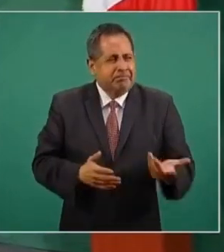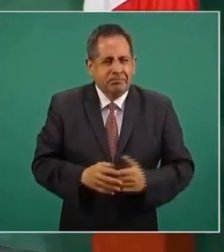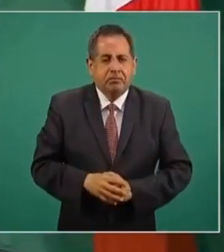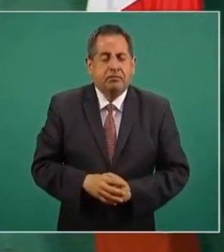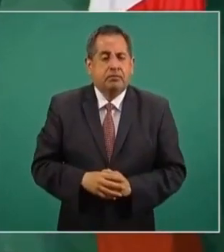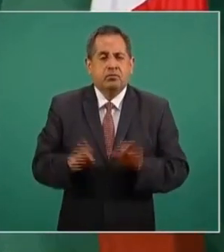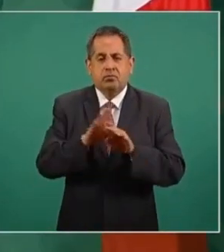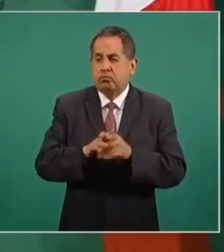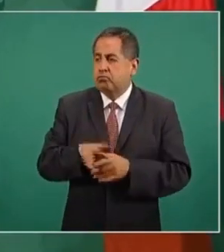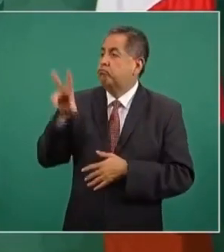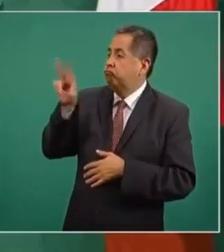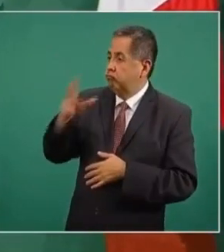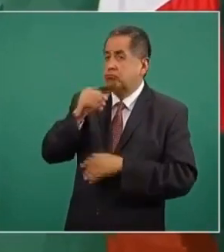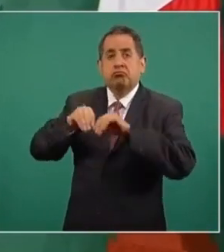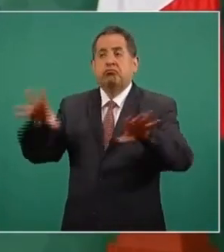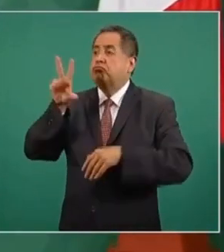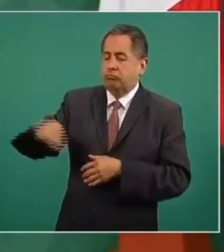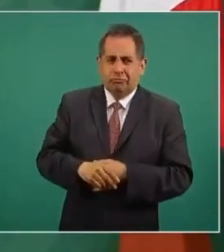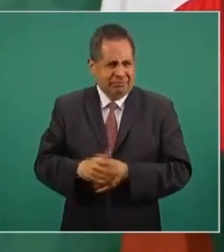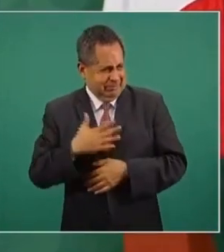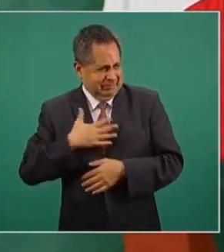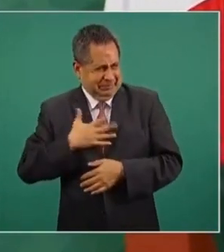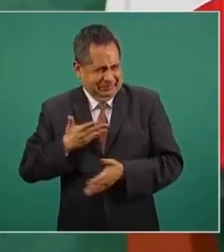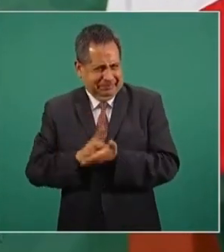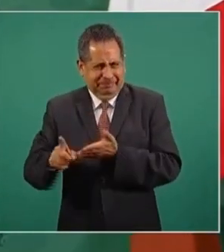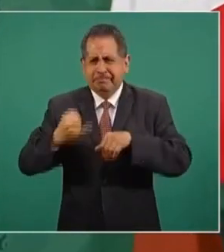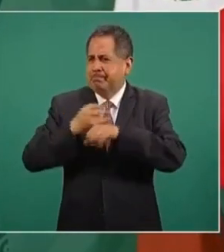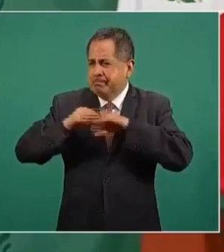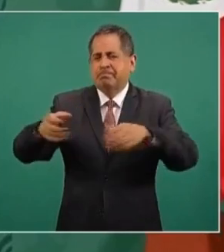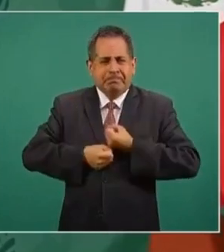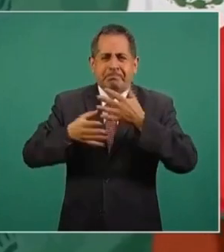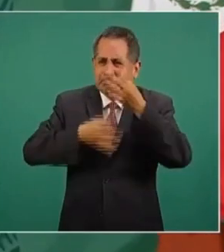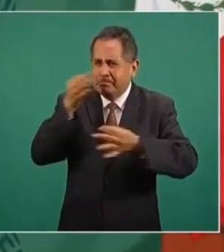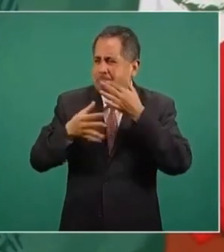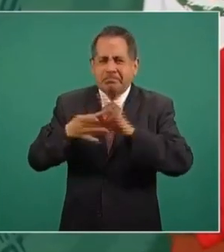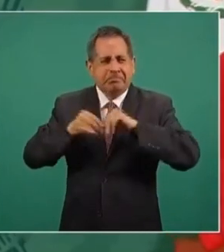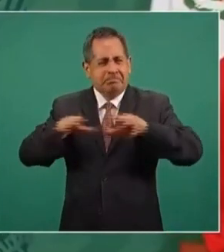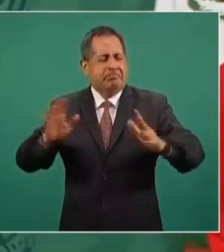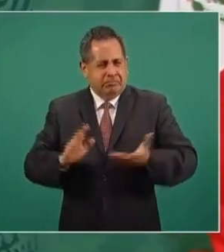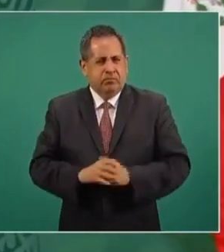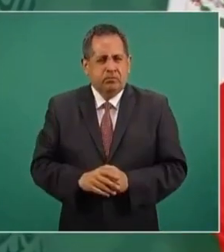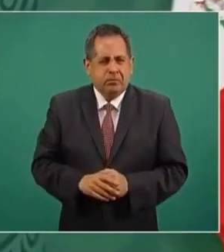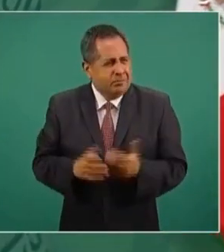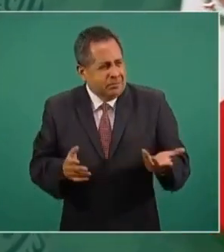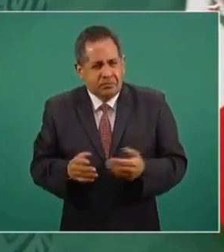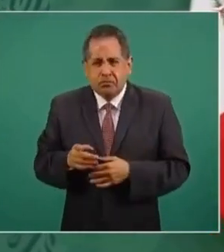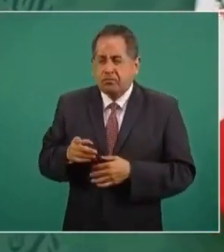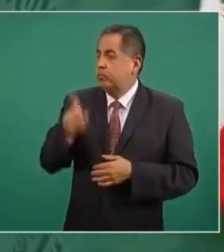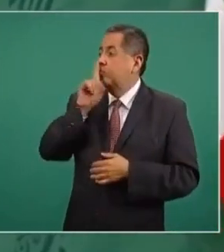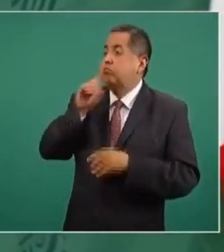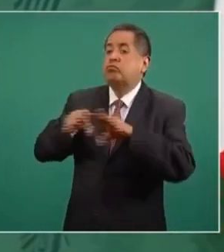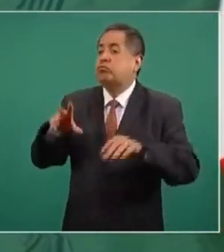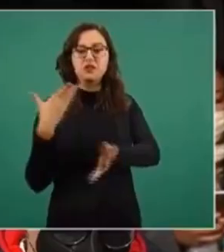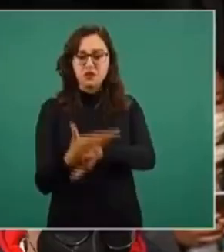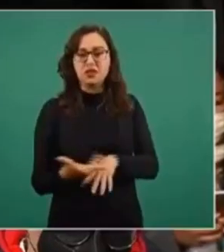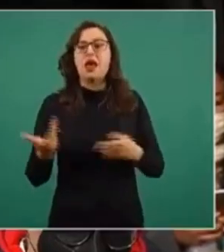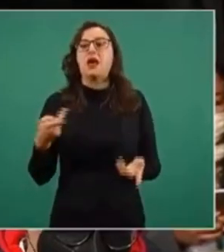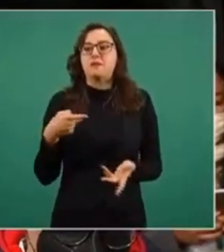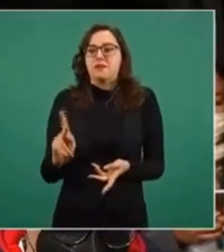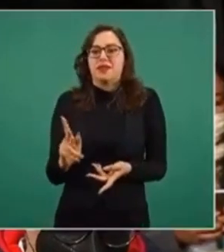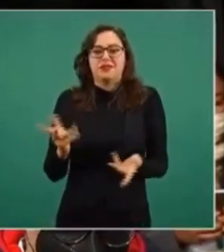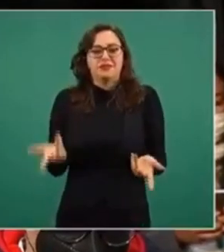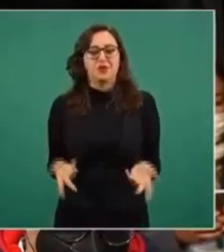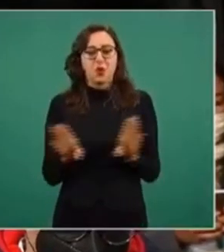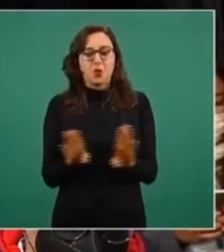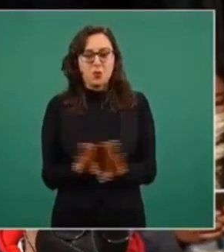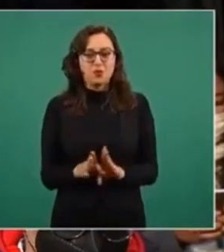¿Cómo nos van a quitar el derecho de expresión, manifestación? ¿Cómo le quitan al pueblo el derecho a la información? ¿Qué